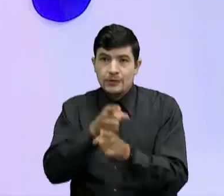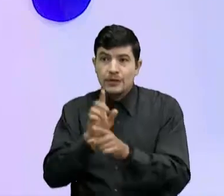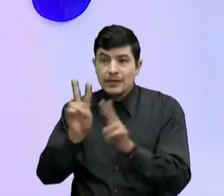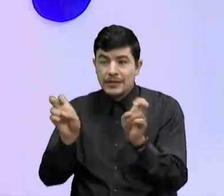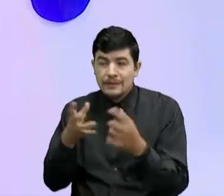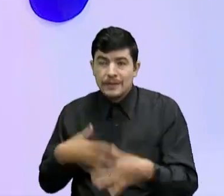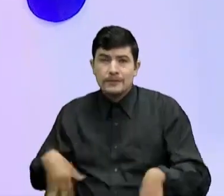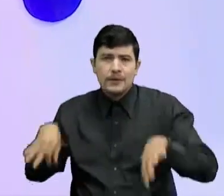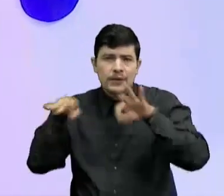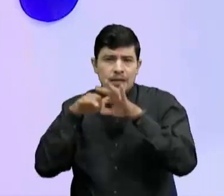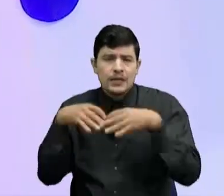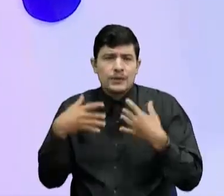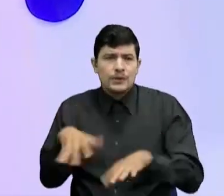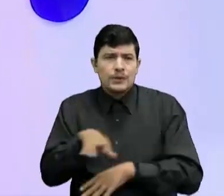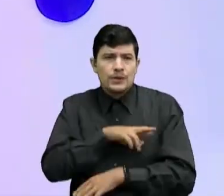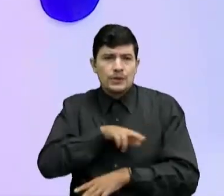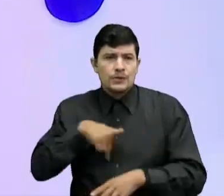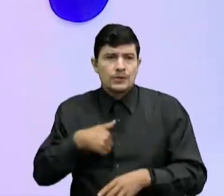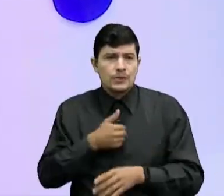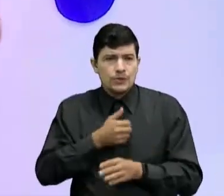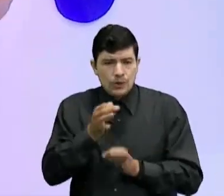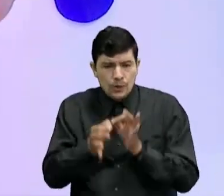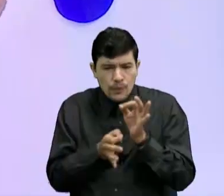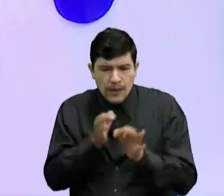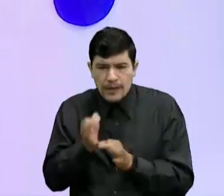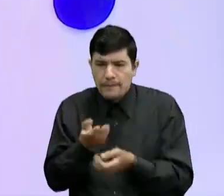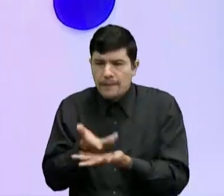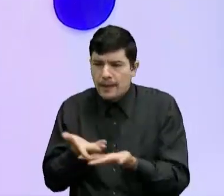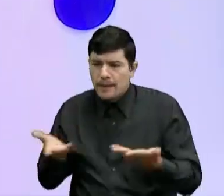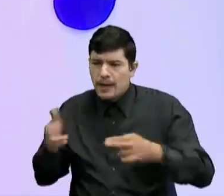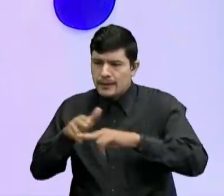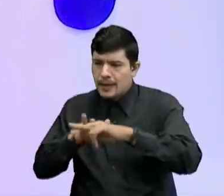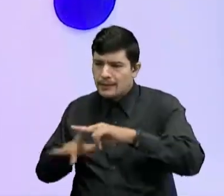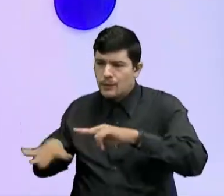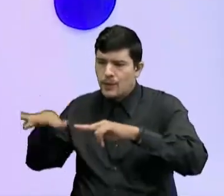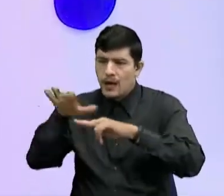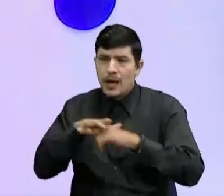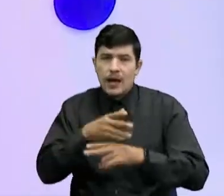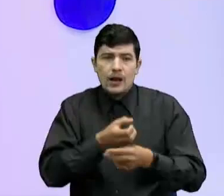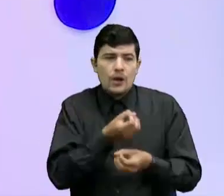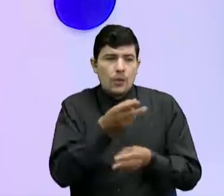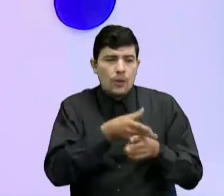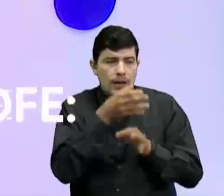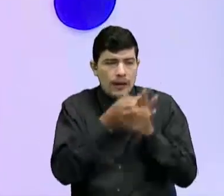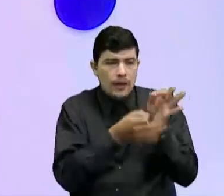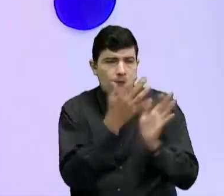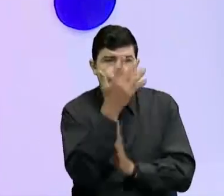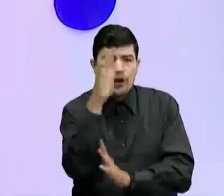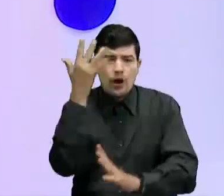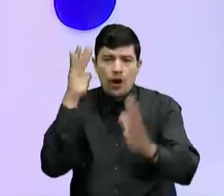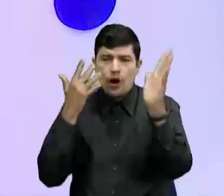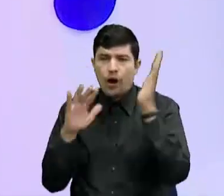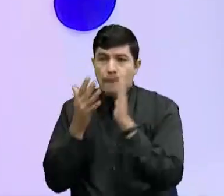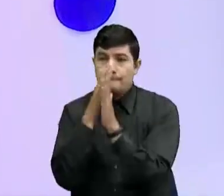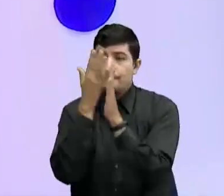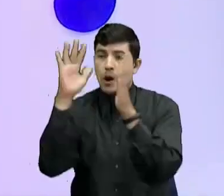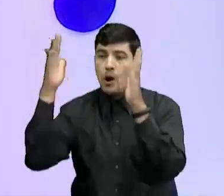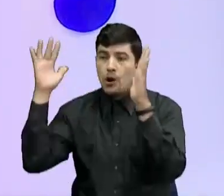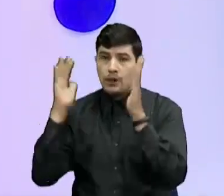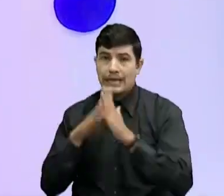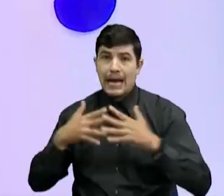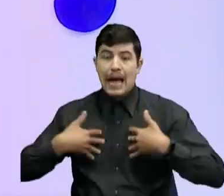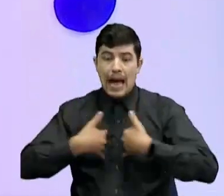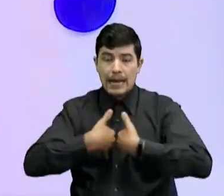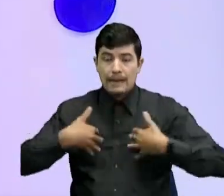importante Que cuidemos Nuestras reservas naturales Que cuidemos Nuestros frutos Los árboles Los bosques Los animales Que tenemos